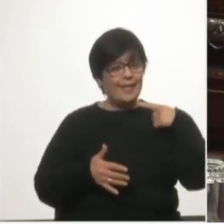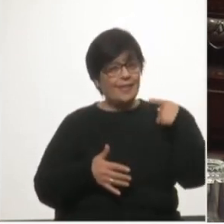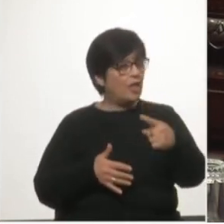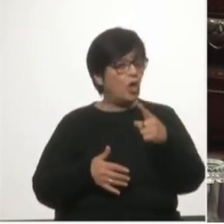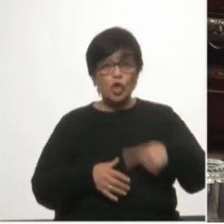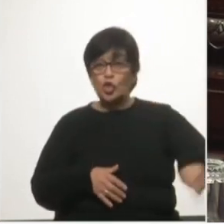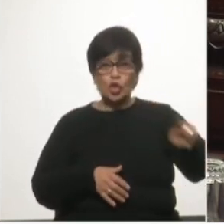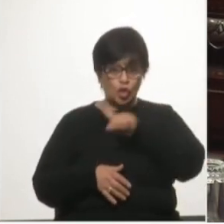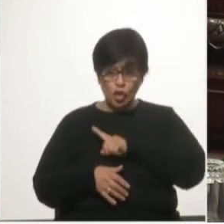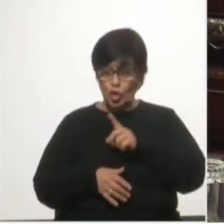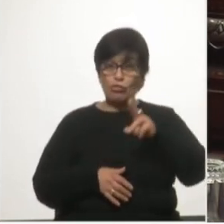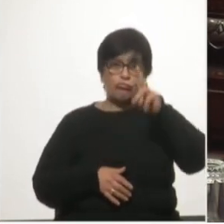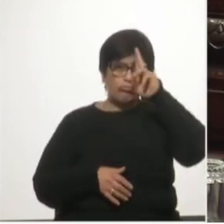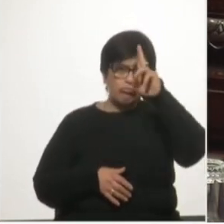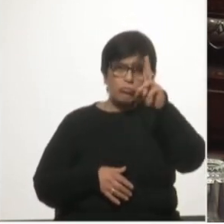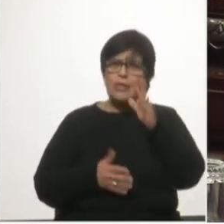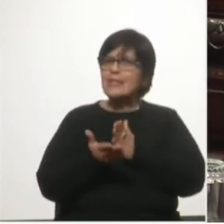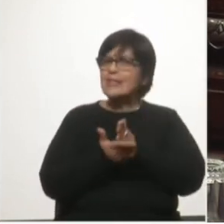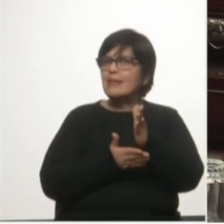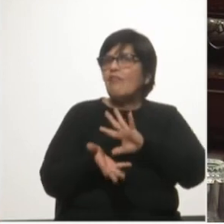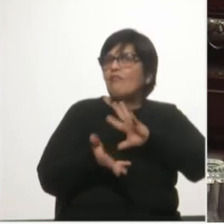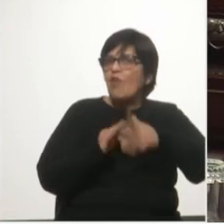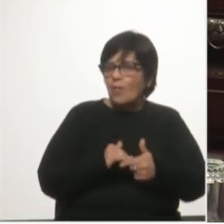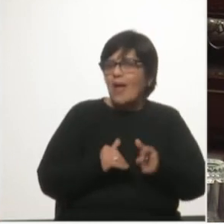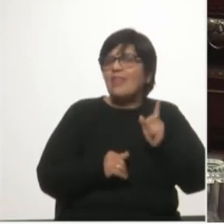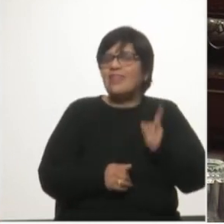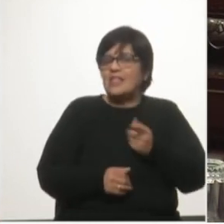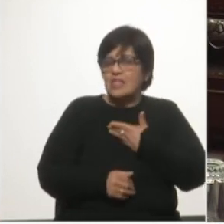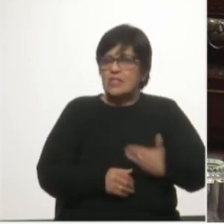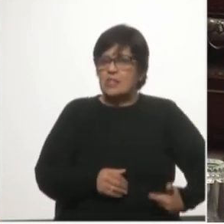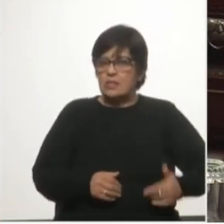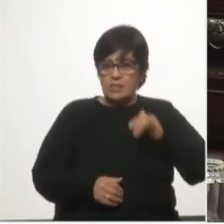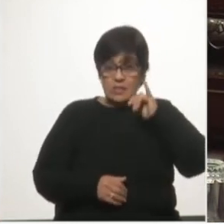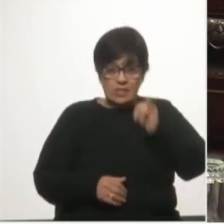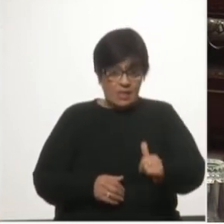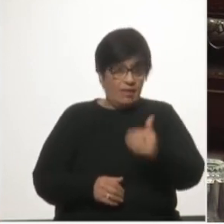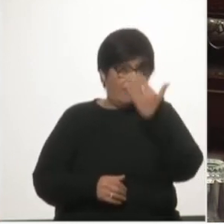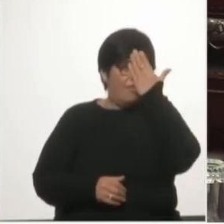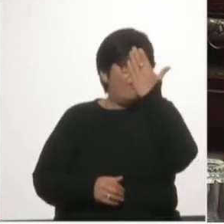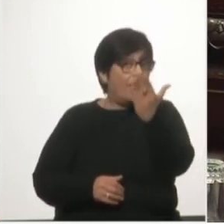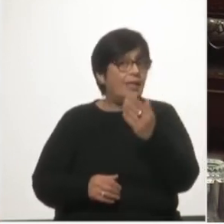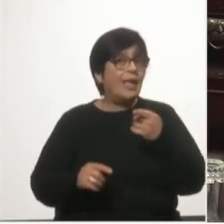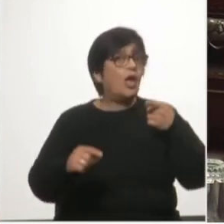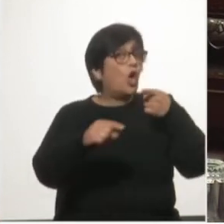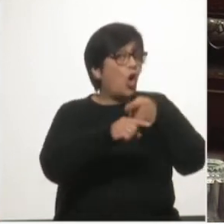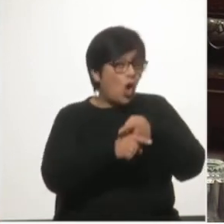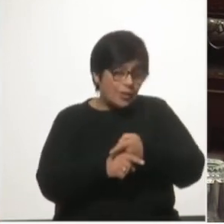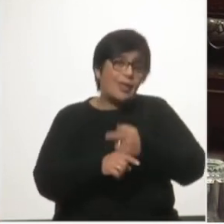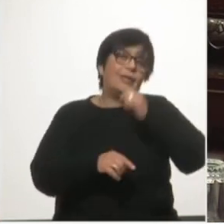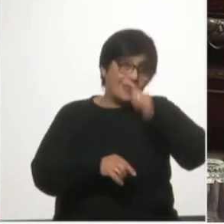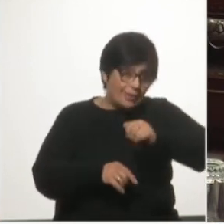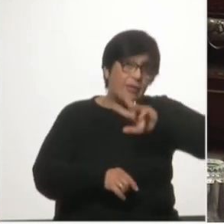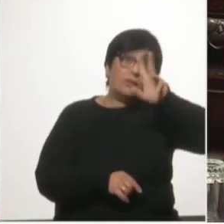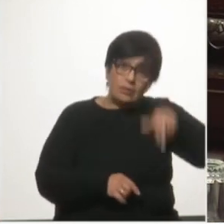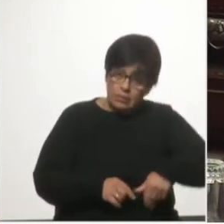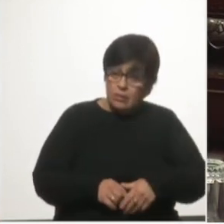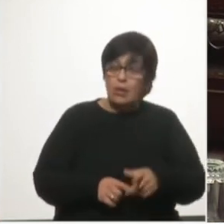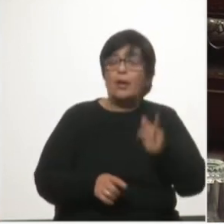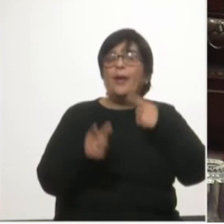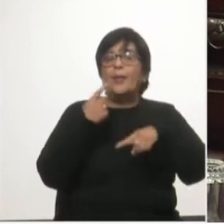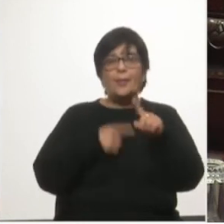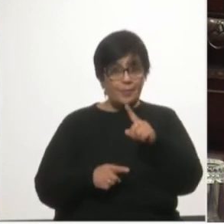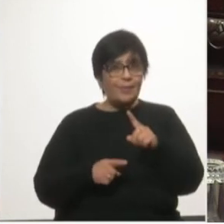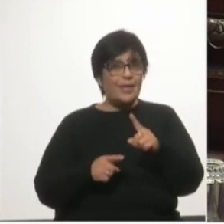todos hemos respetado a esta altura como política de Estado sí el frente amplio estuvo en contra en su momento sí pero